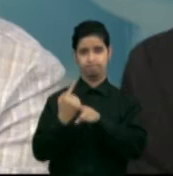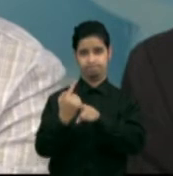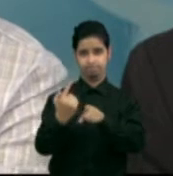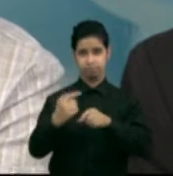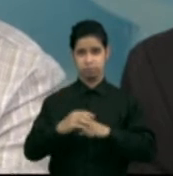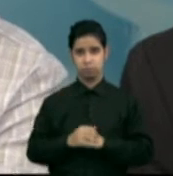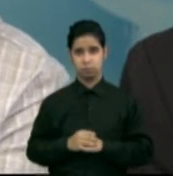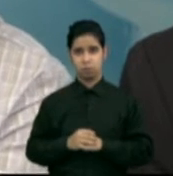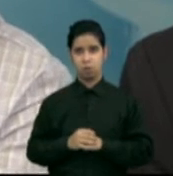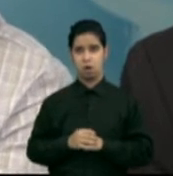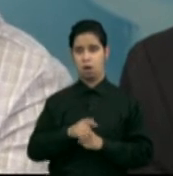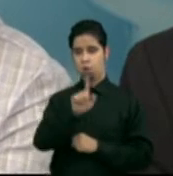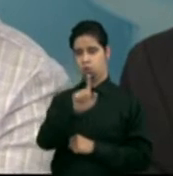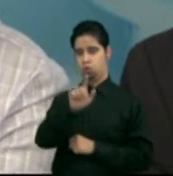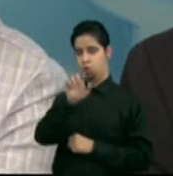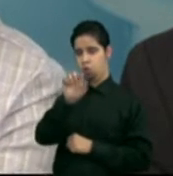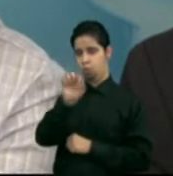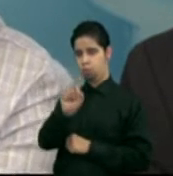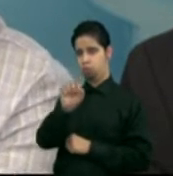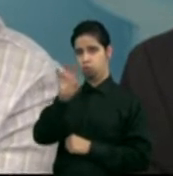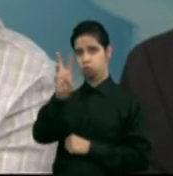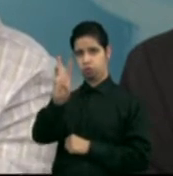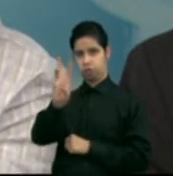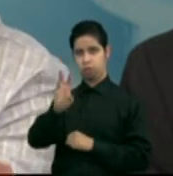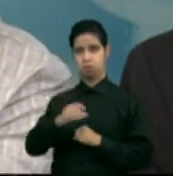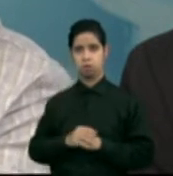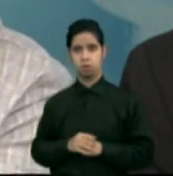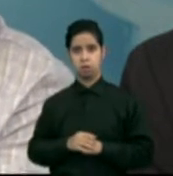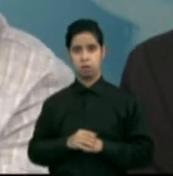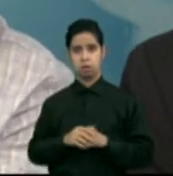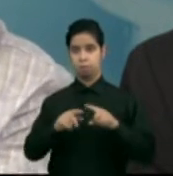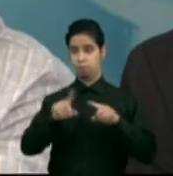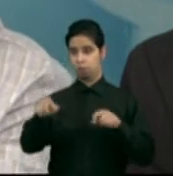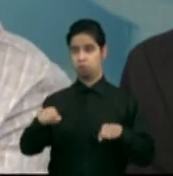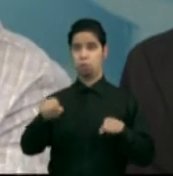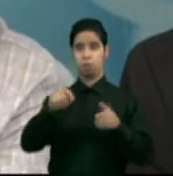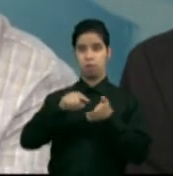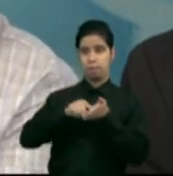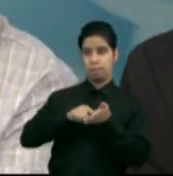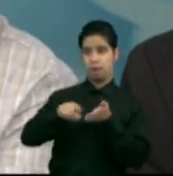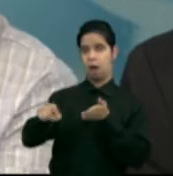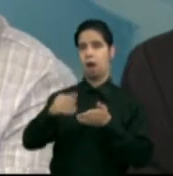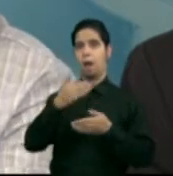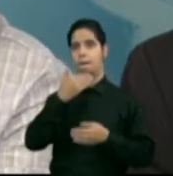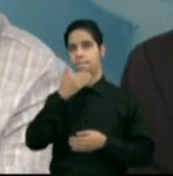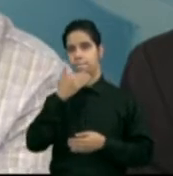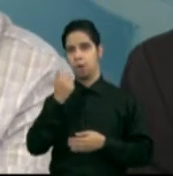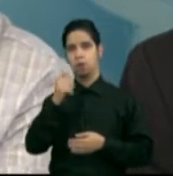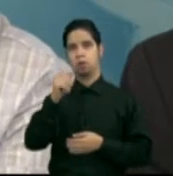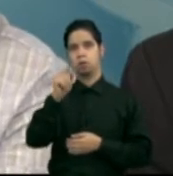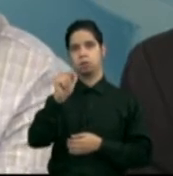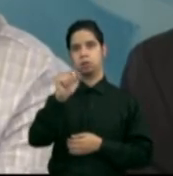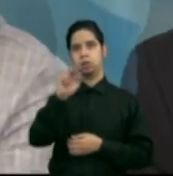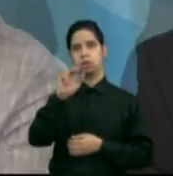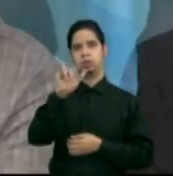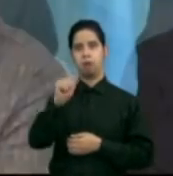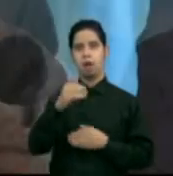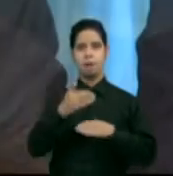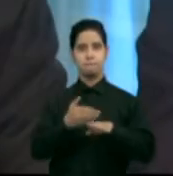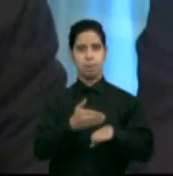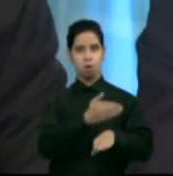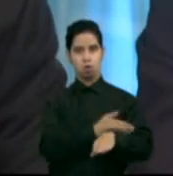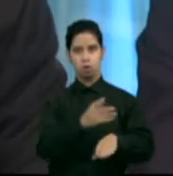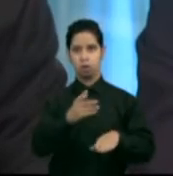1.6. Pues ese es un porciento que puede ir directo a pagar mejores tarifas, tener una mejor calidad de cuidado y tener mejor atendida la población.